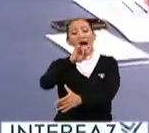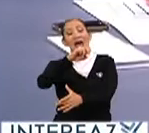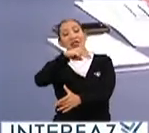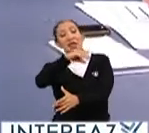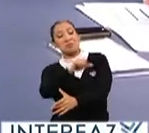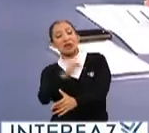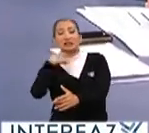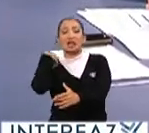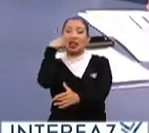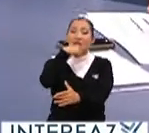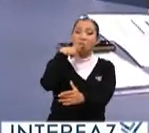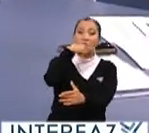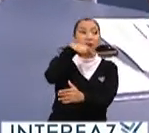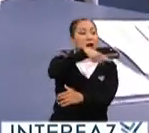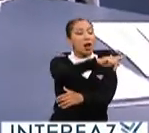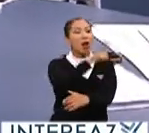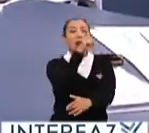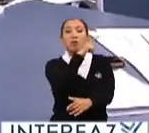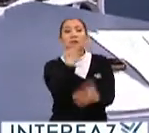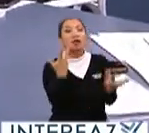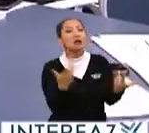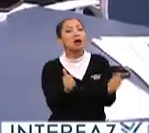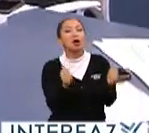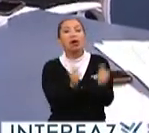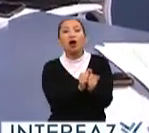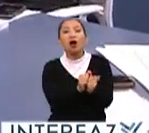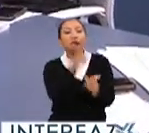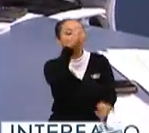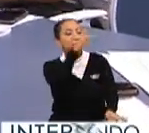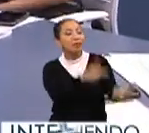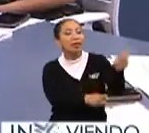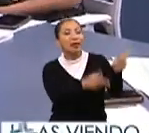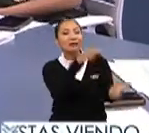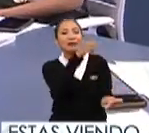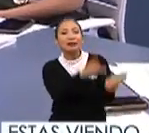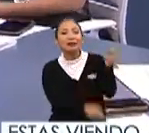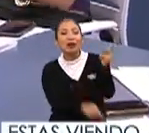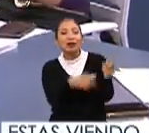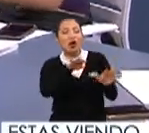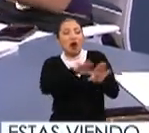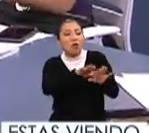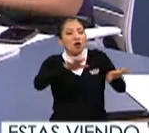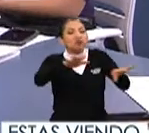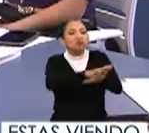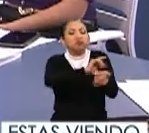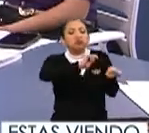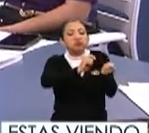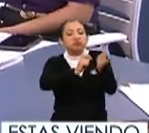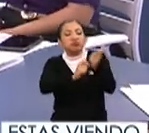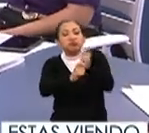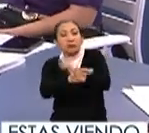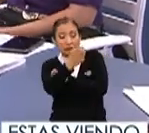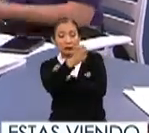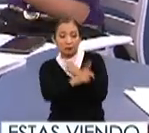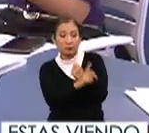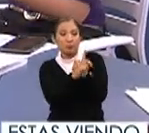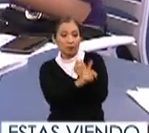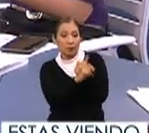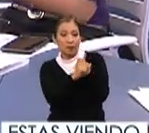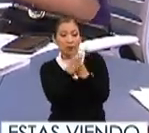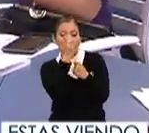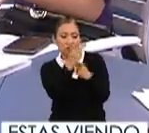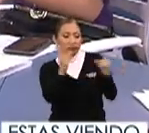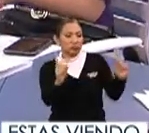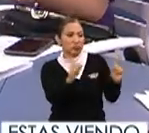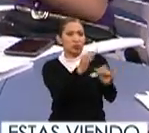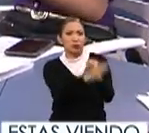mundo. Sin embargo, las lenguas se construyen a través de los diálogos, cómo se van modificando. Y bueno, este problema de tener